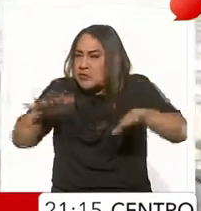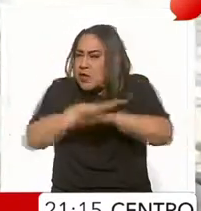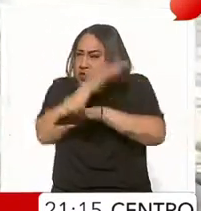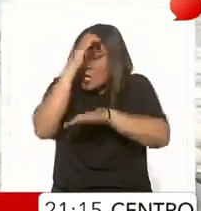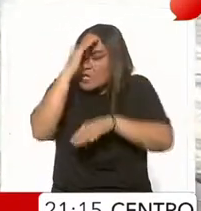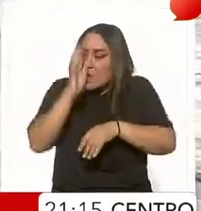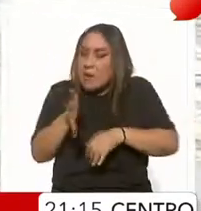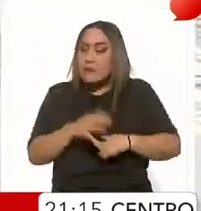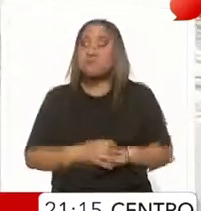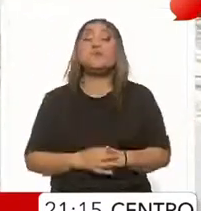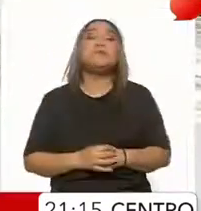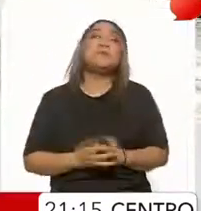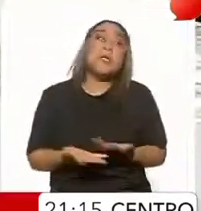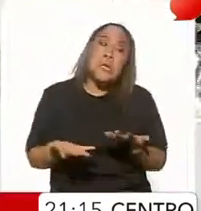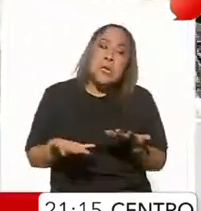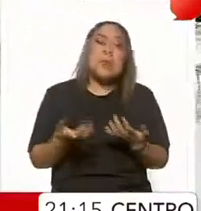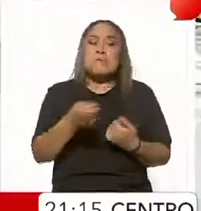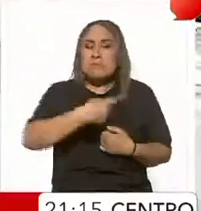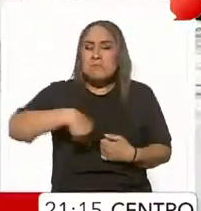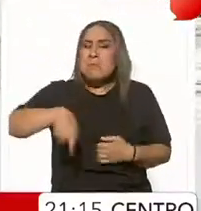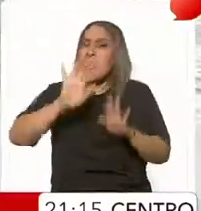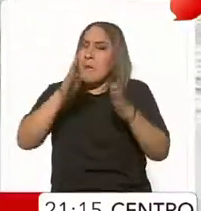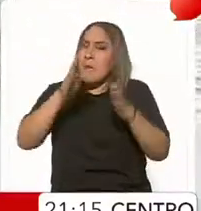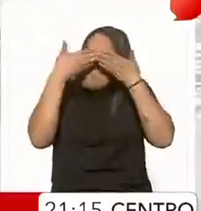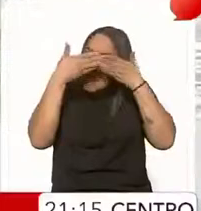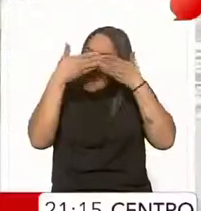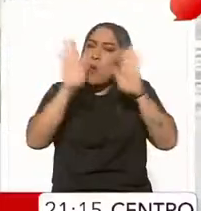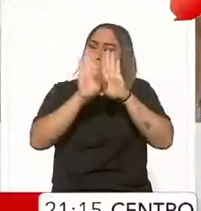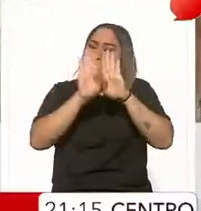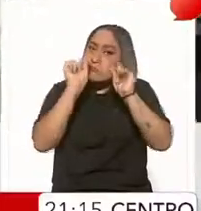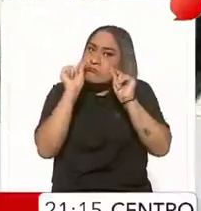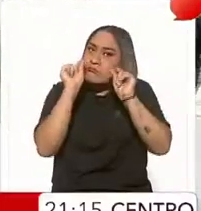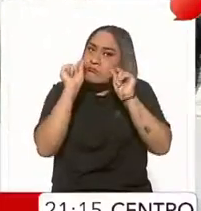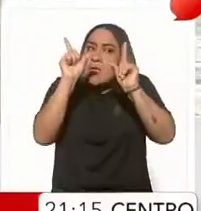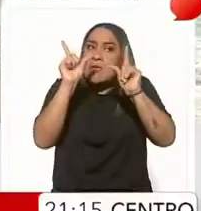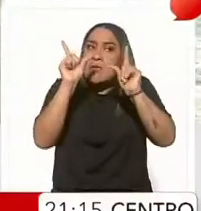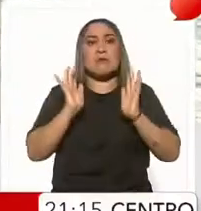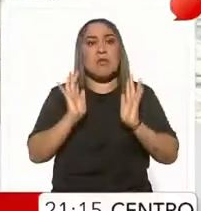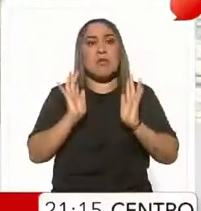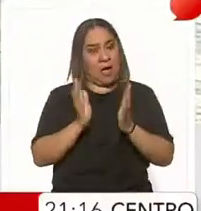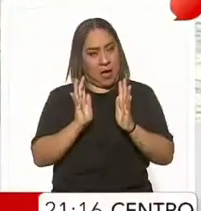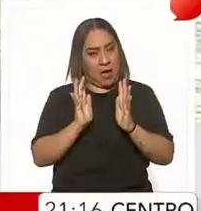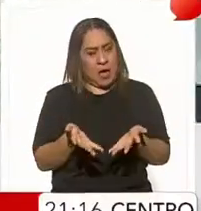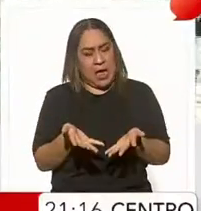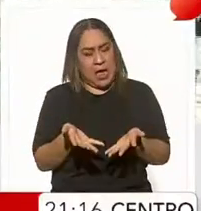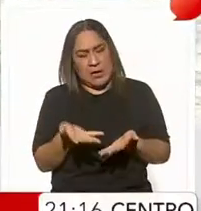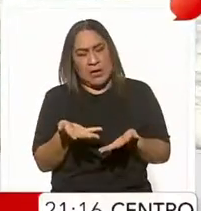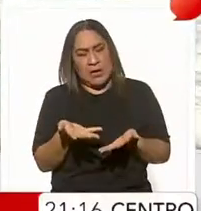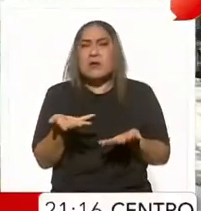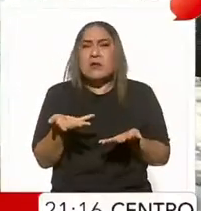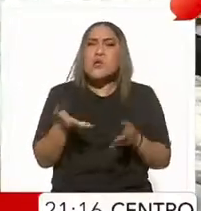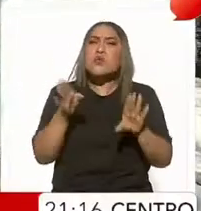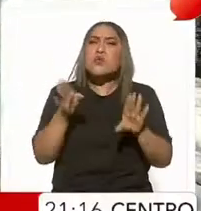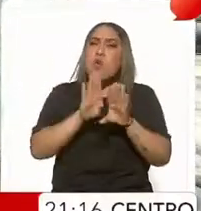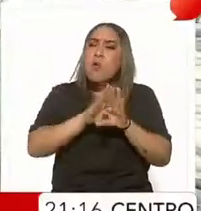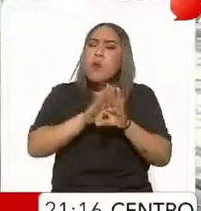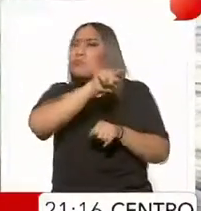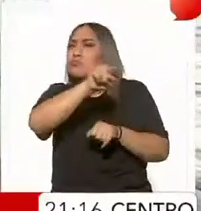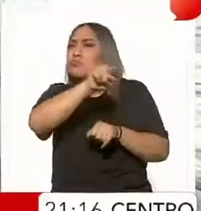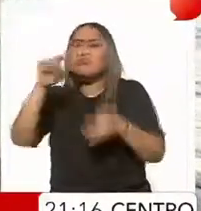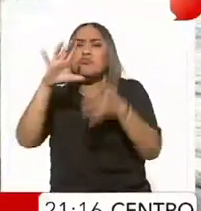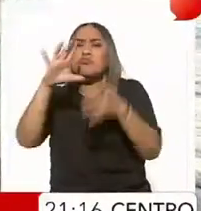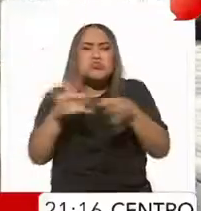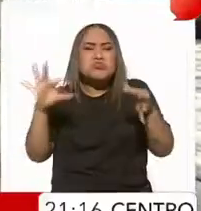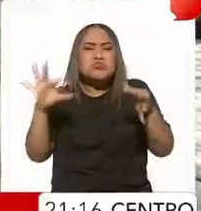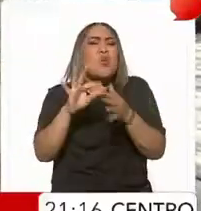Estamos más despertos en el aspecto de que nos han abierto los ojos ellos mismos. Sin decirnos, sin contarnos todo lo que han hecho